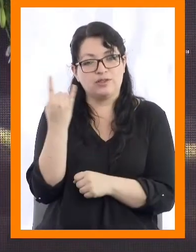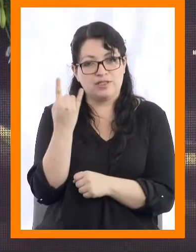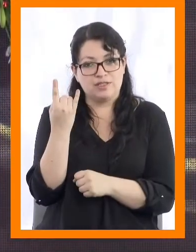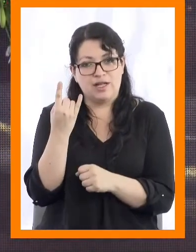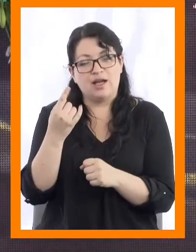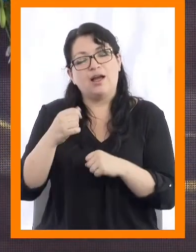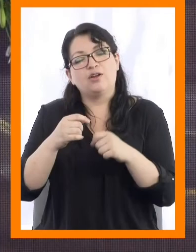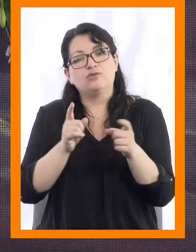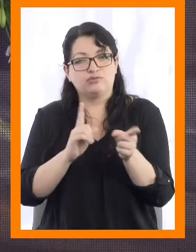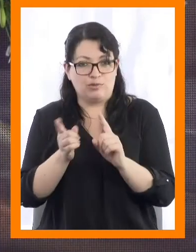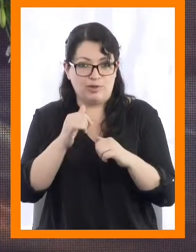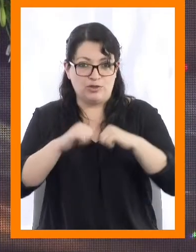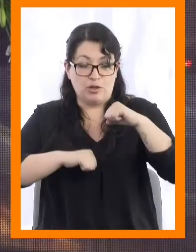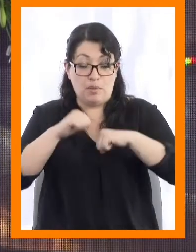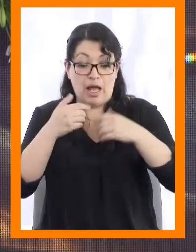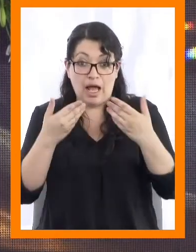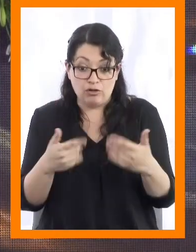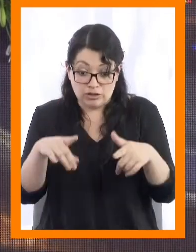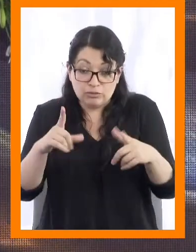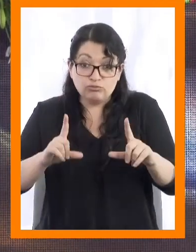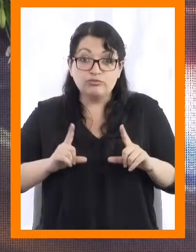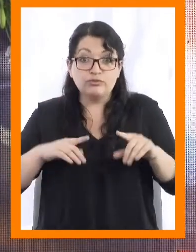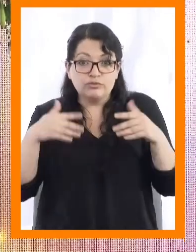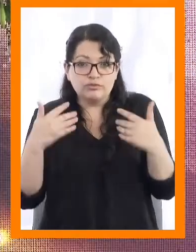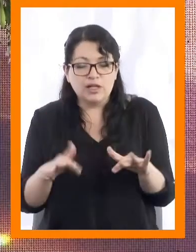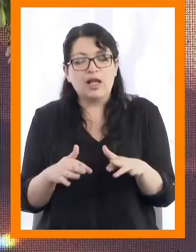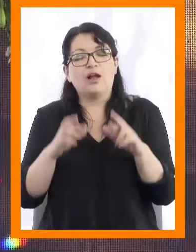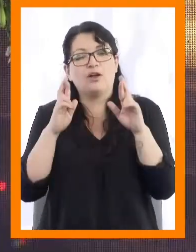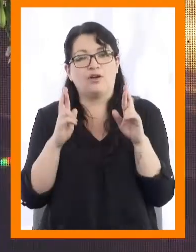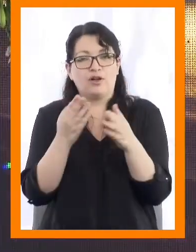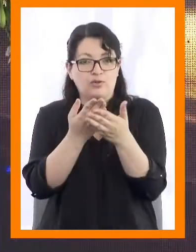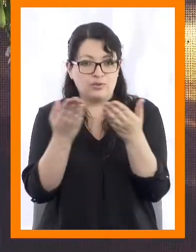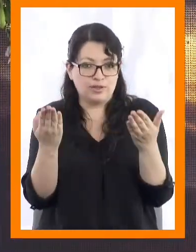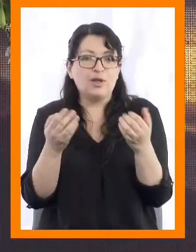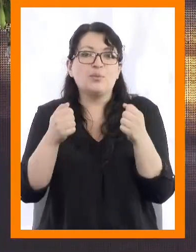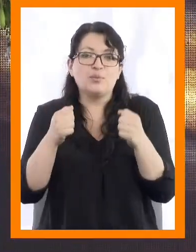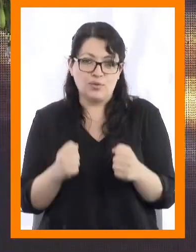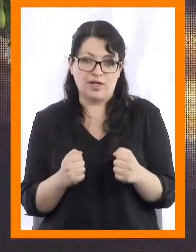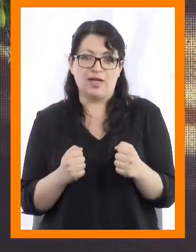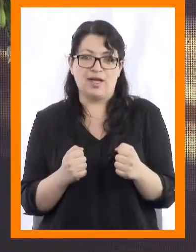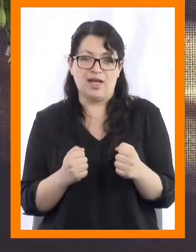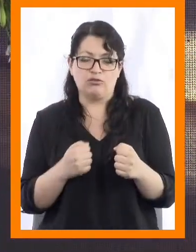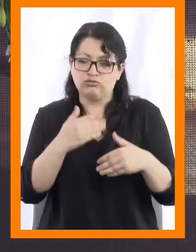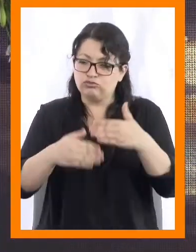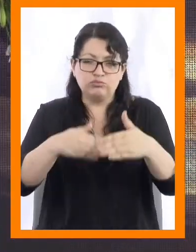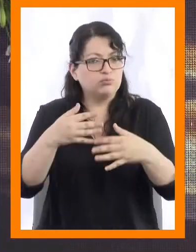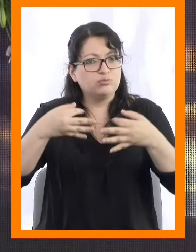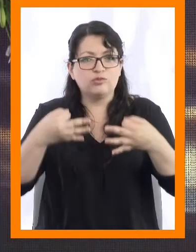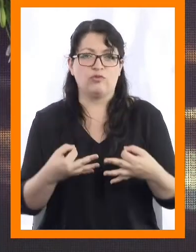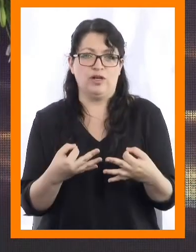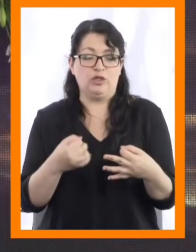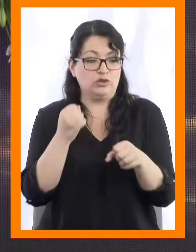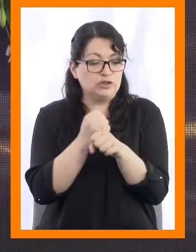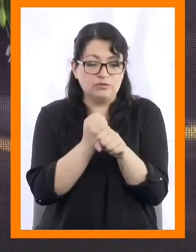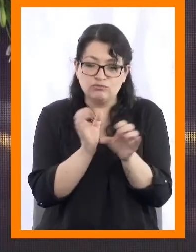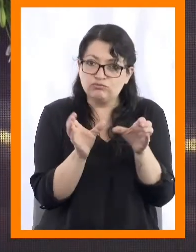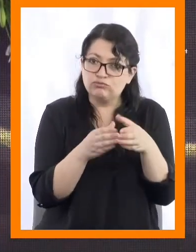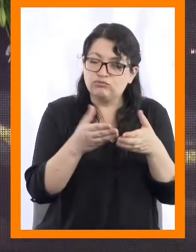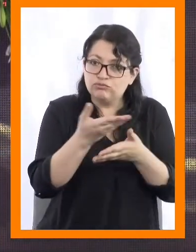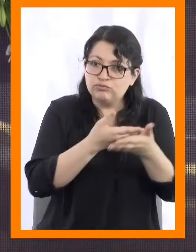Ahora, ya titulados, esperamos que sean capaces de expresarse en forma efectiva, de trabajar en equipo,